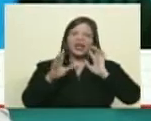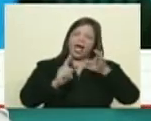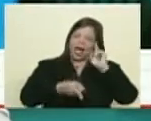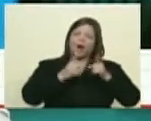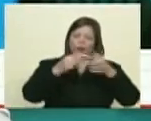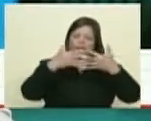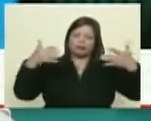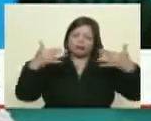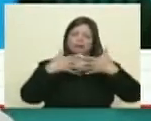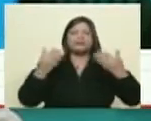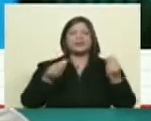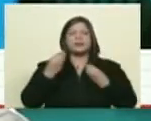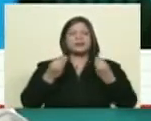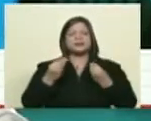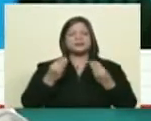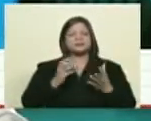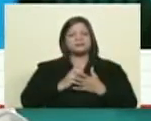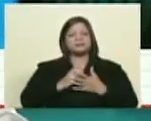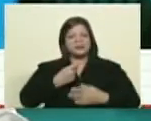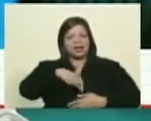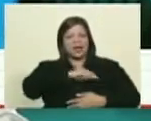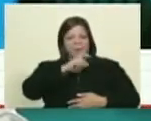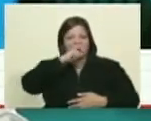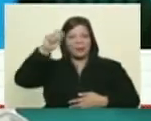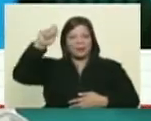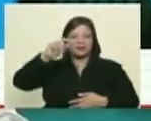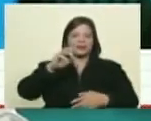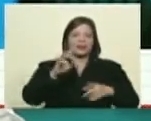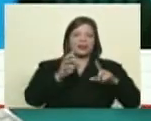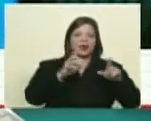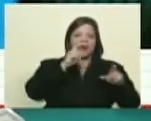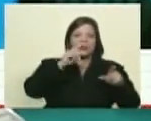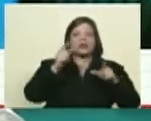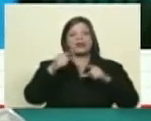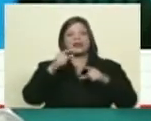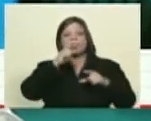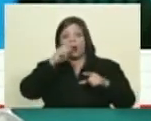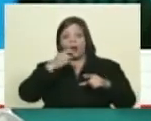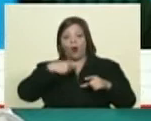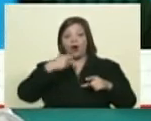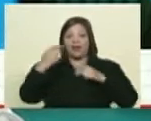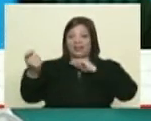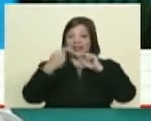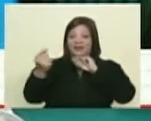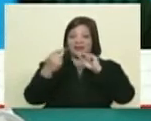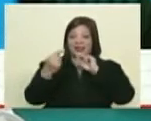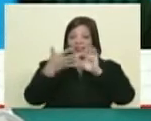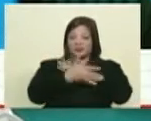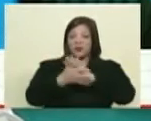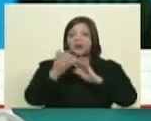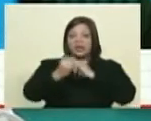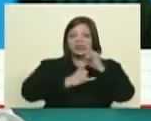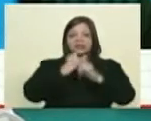fragmentos ¿y qué te pareció? bueno, creo que Jordi es un buen entrevistador cuando se trata de hablar de la realidad interna venezolana española